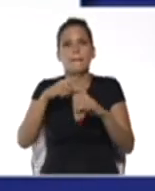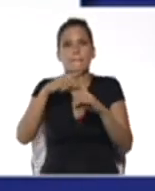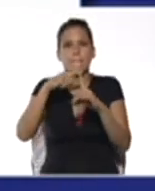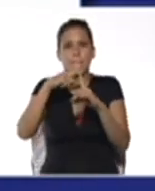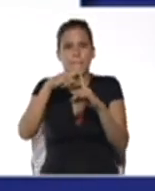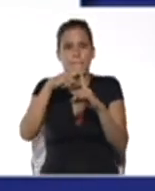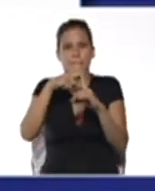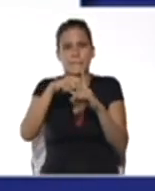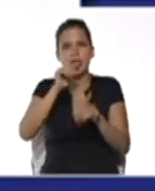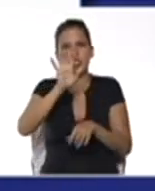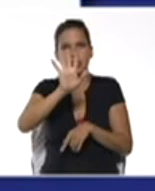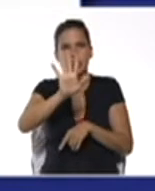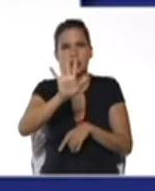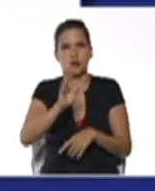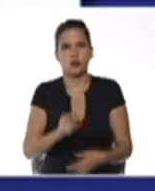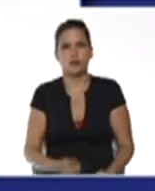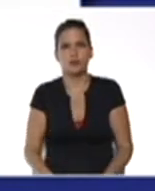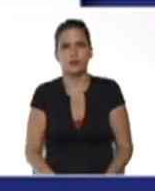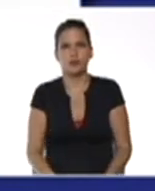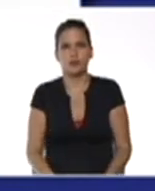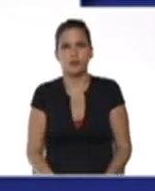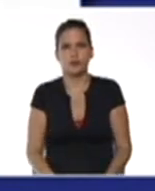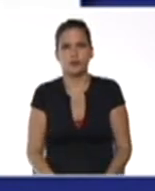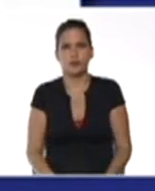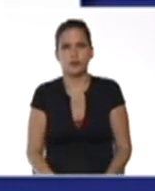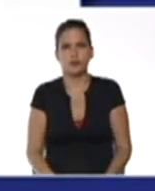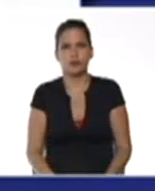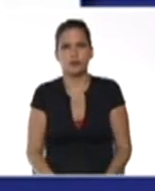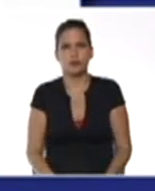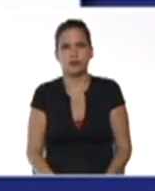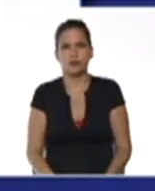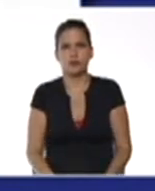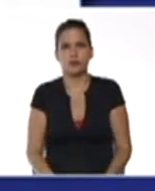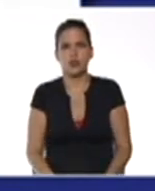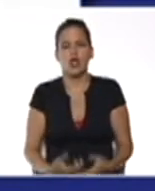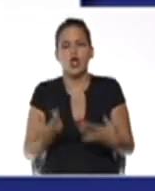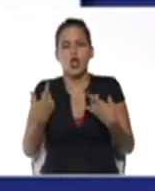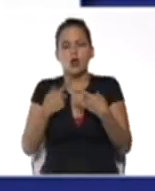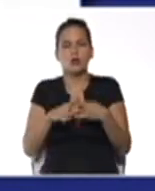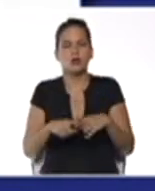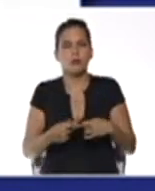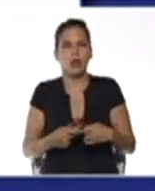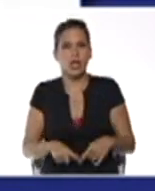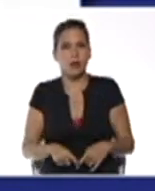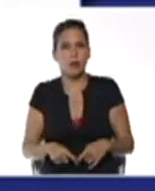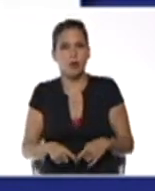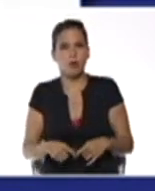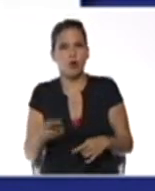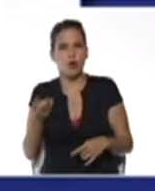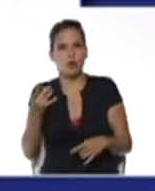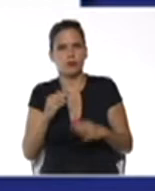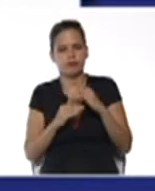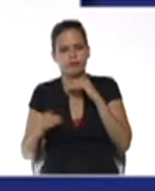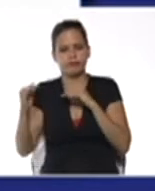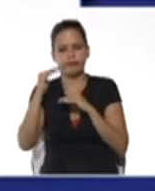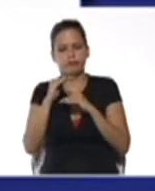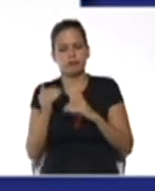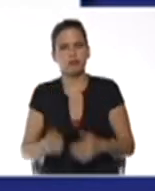color azul. Lo multiplicamos por los términos del binomio que está arriba. Entonces empezamos.